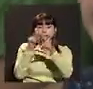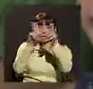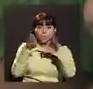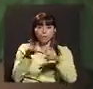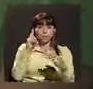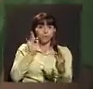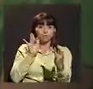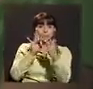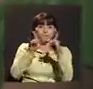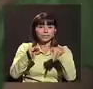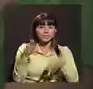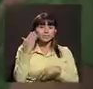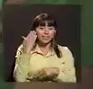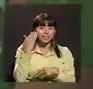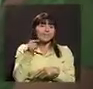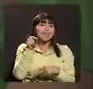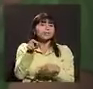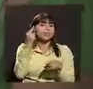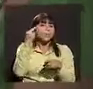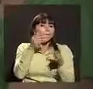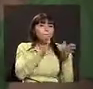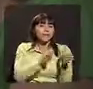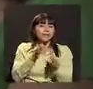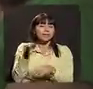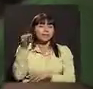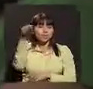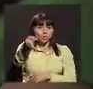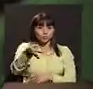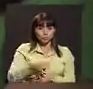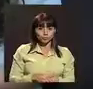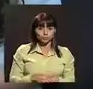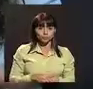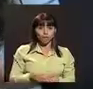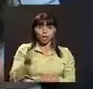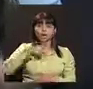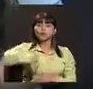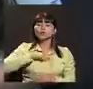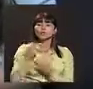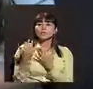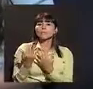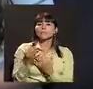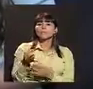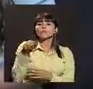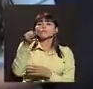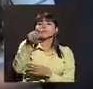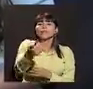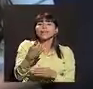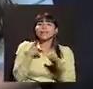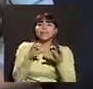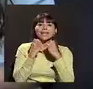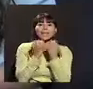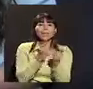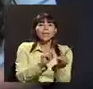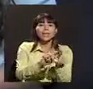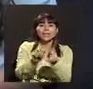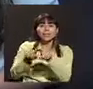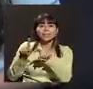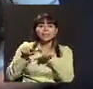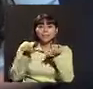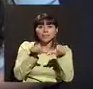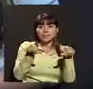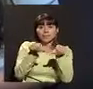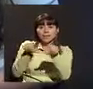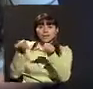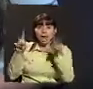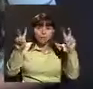para proyectarse a la población oyente forman parte de sus planes futuros. Esperamos llegar a tener un equipo interdisciplinario suficiente